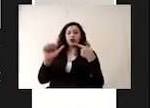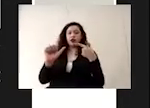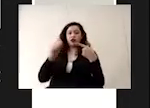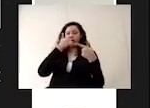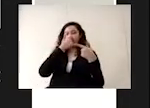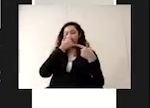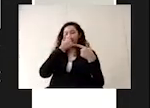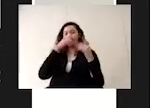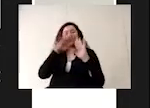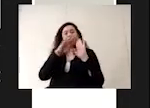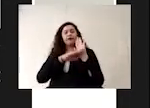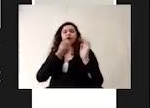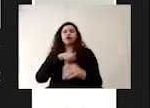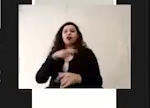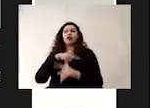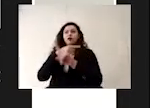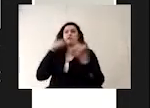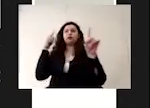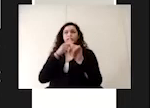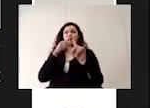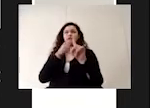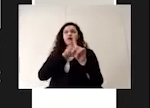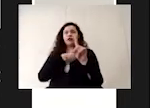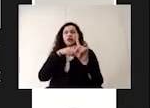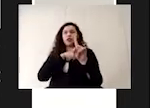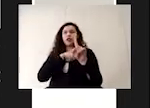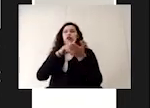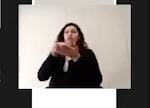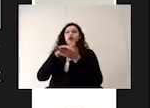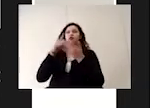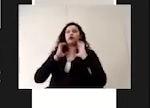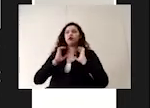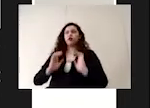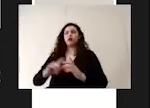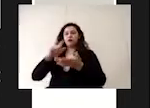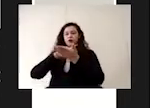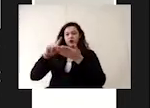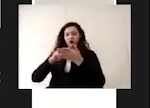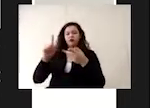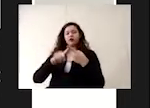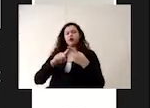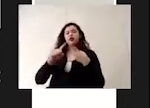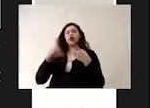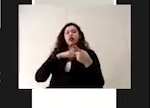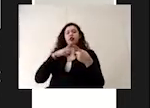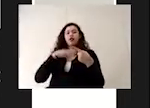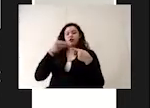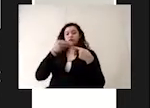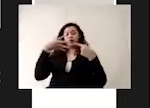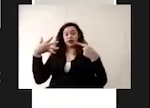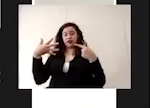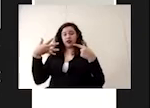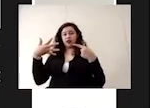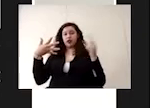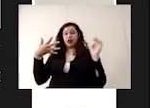medidas sanitarias específicas de salud, higiene y limpieza, lo vamos a dividir a su vez en